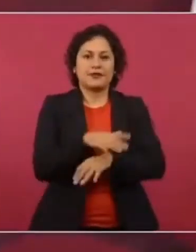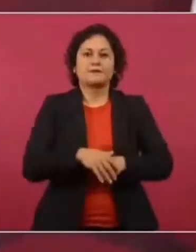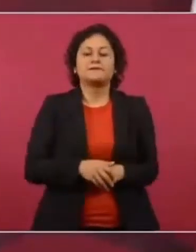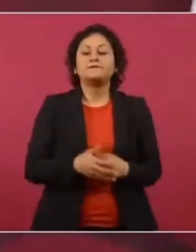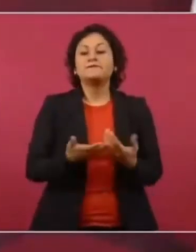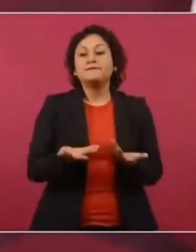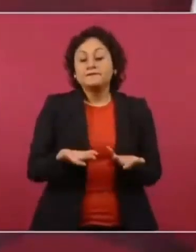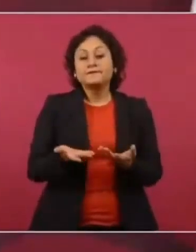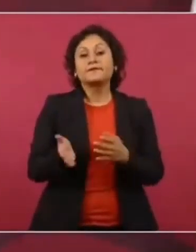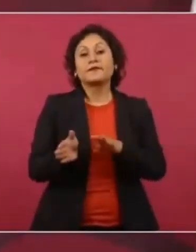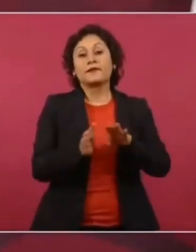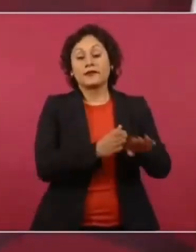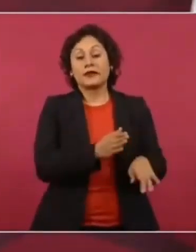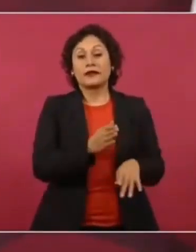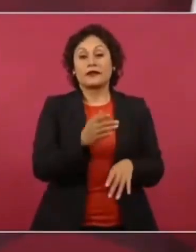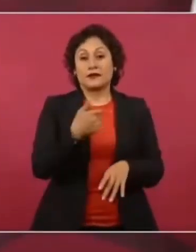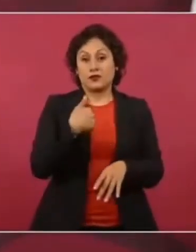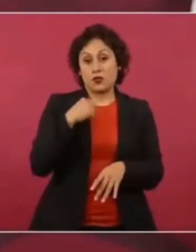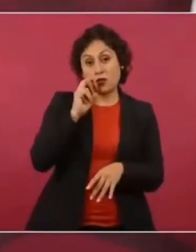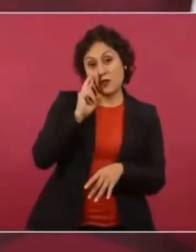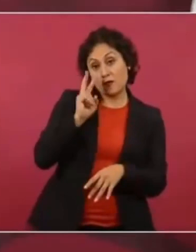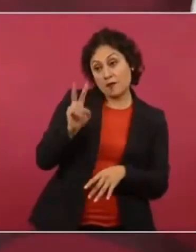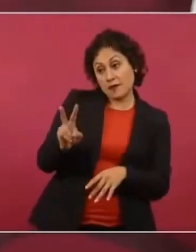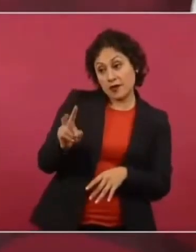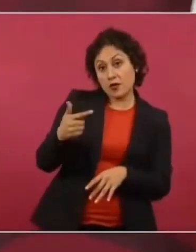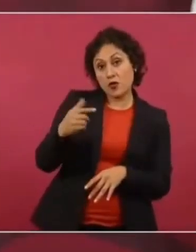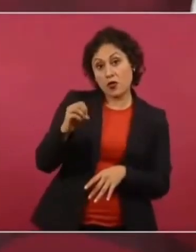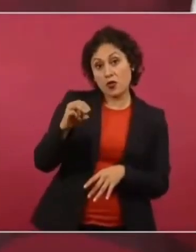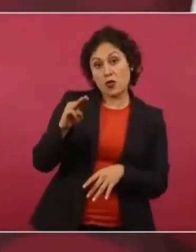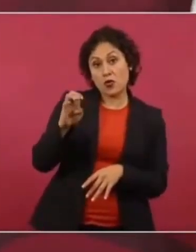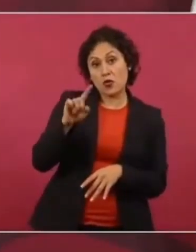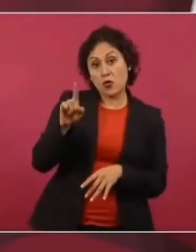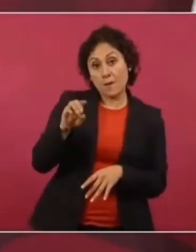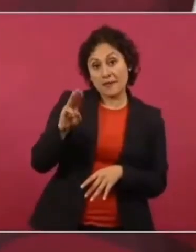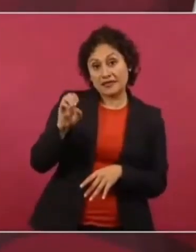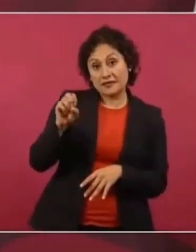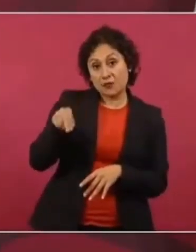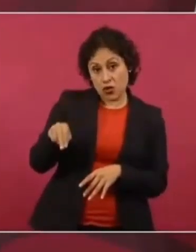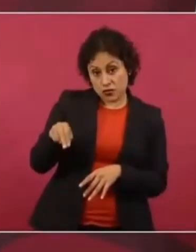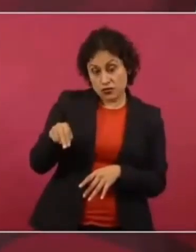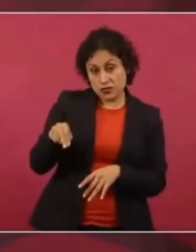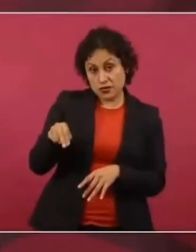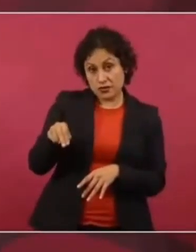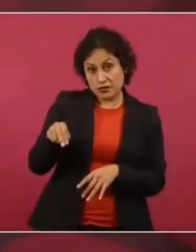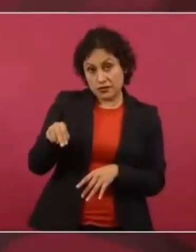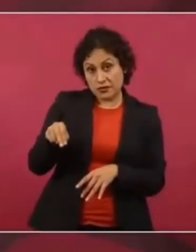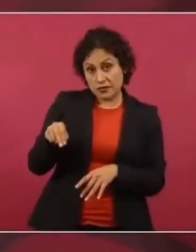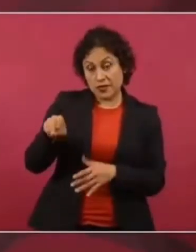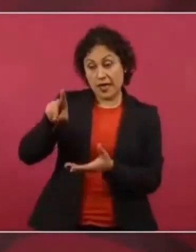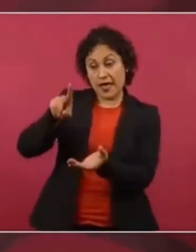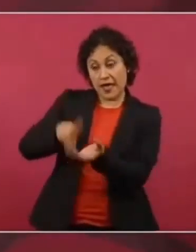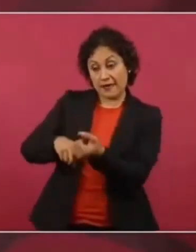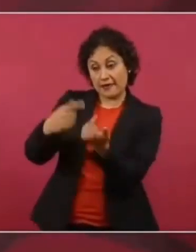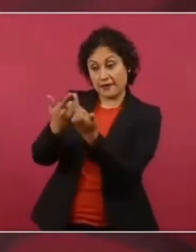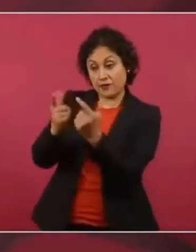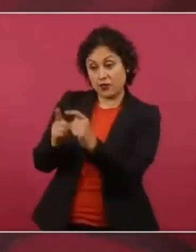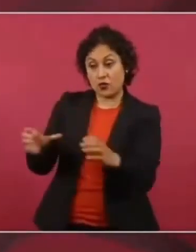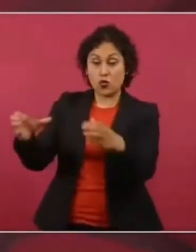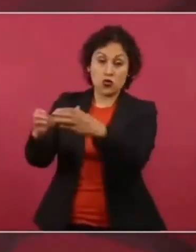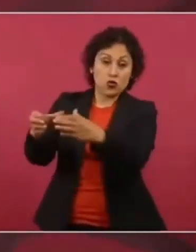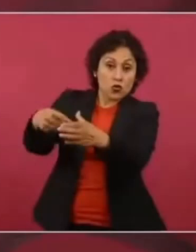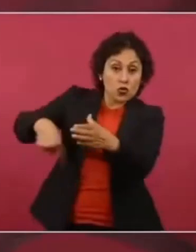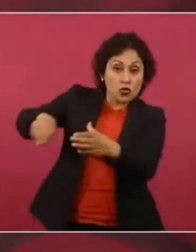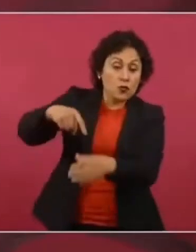Món en el grupo, un de abogados